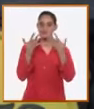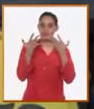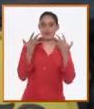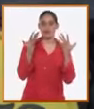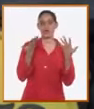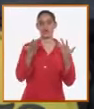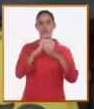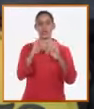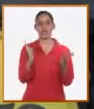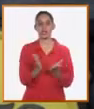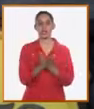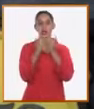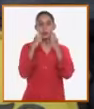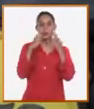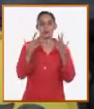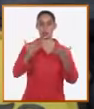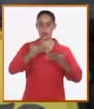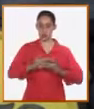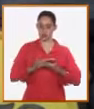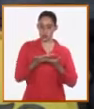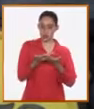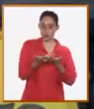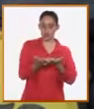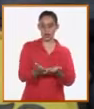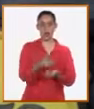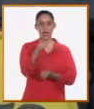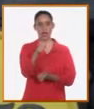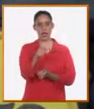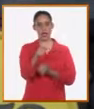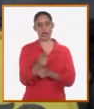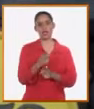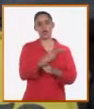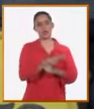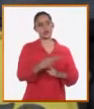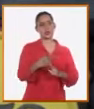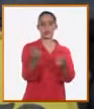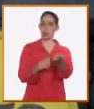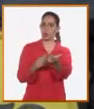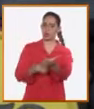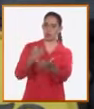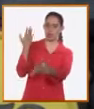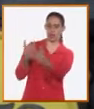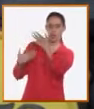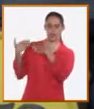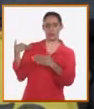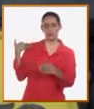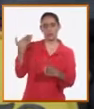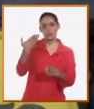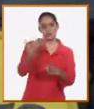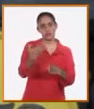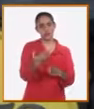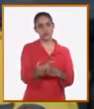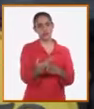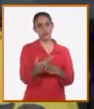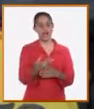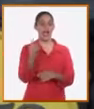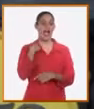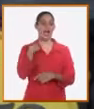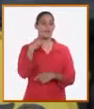un reconocimiento a una historia rica desde el año